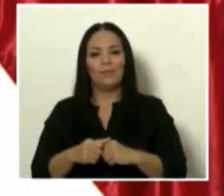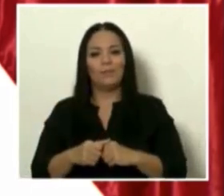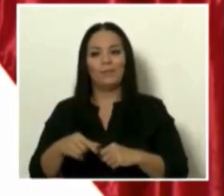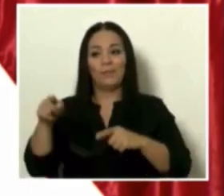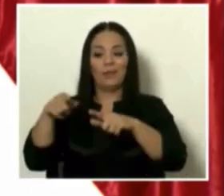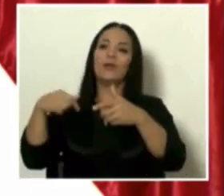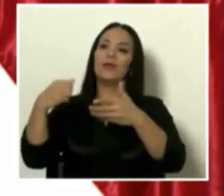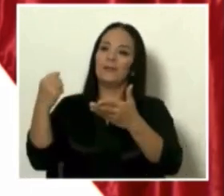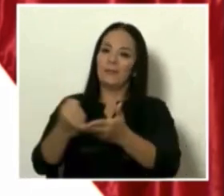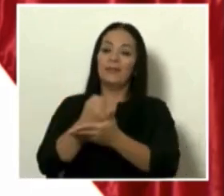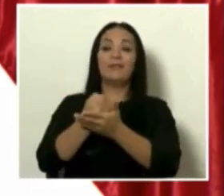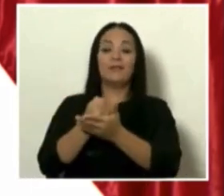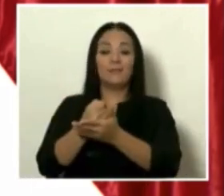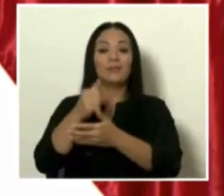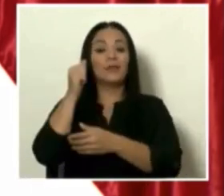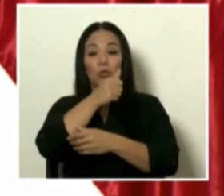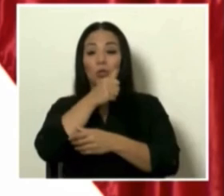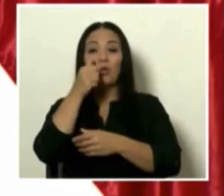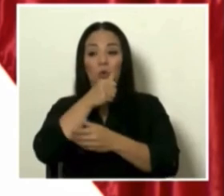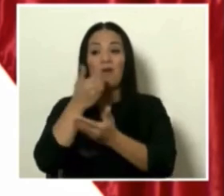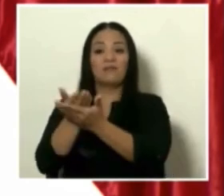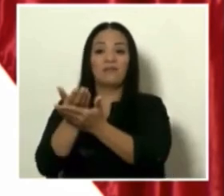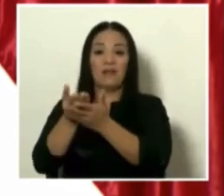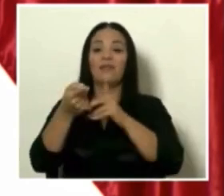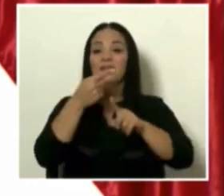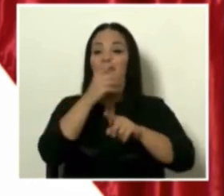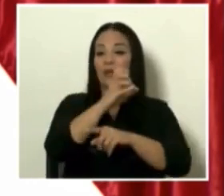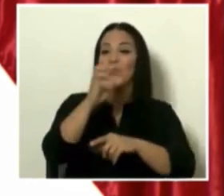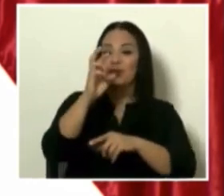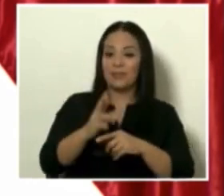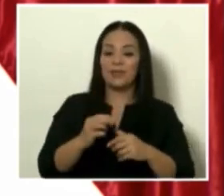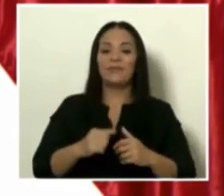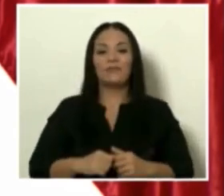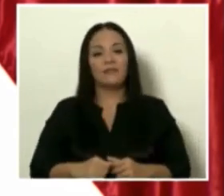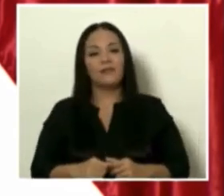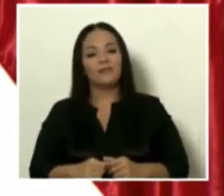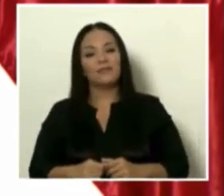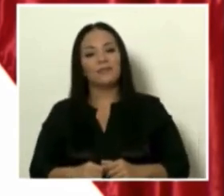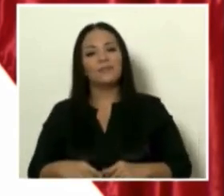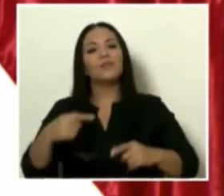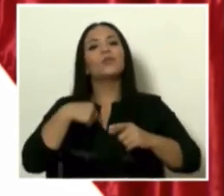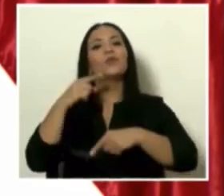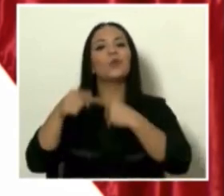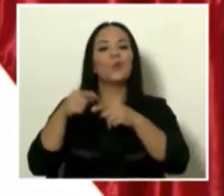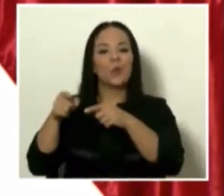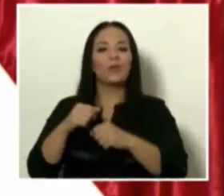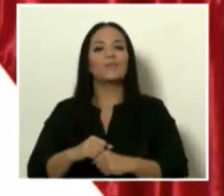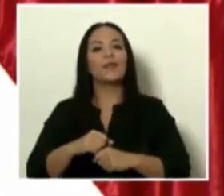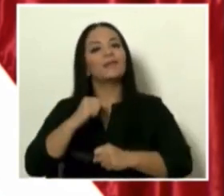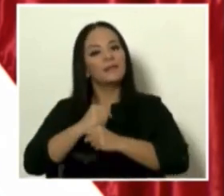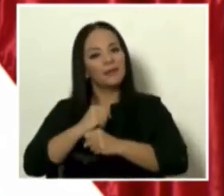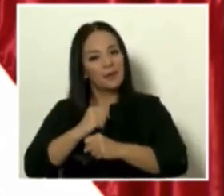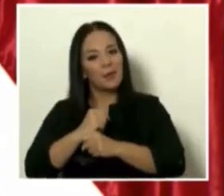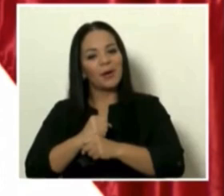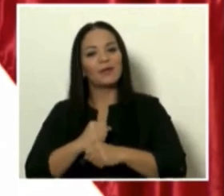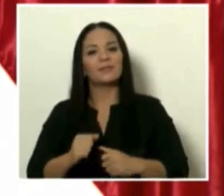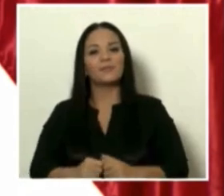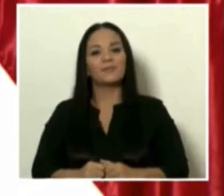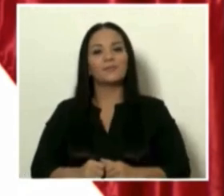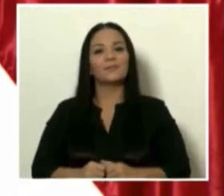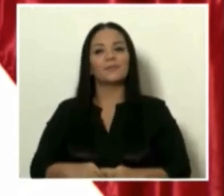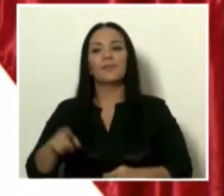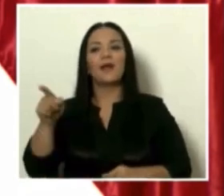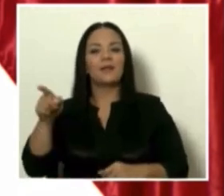lamentablemente se exporta de Costa Rica, y entonces voy a trabajar con el